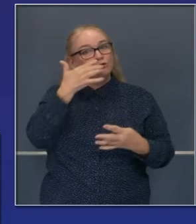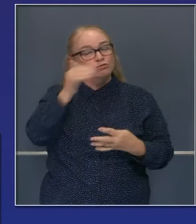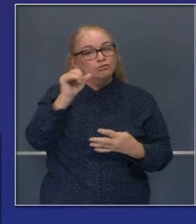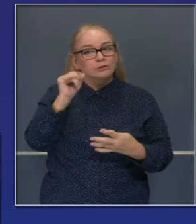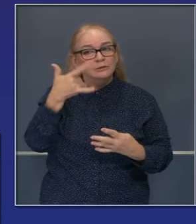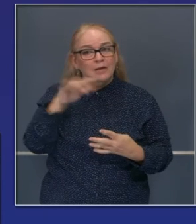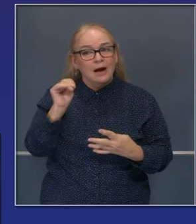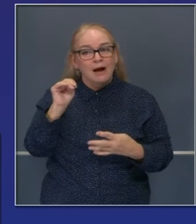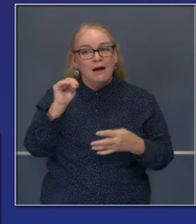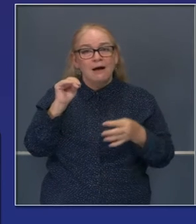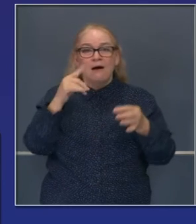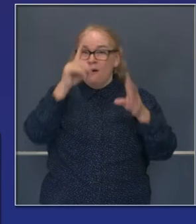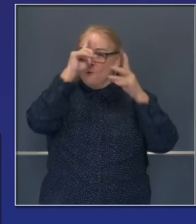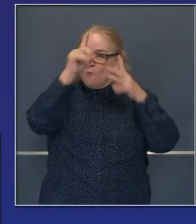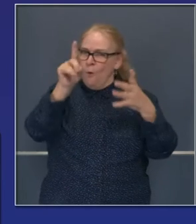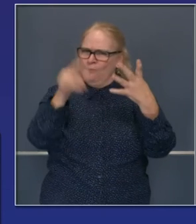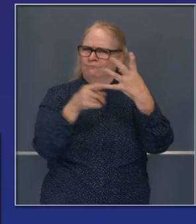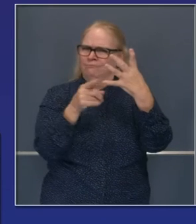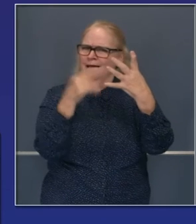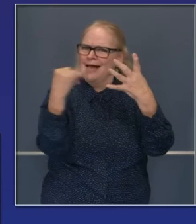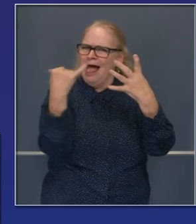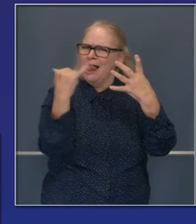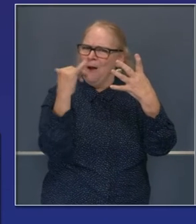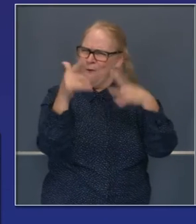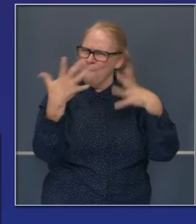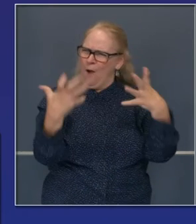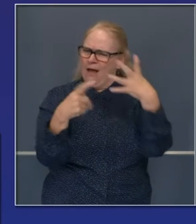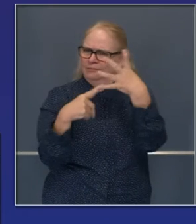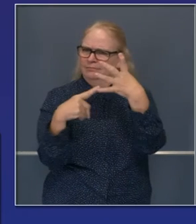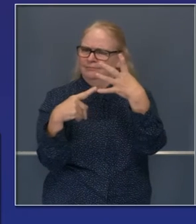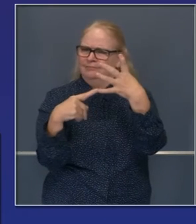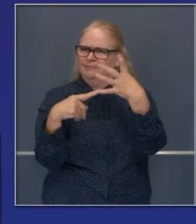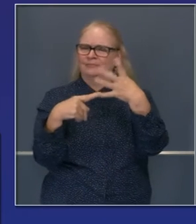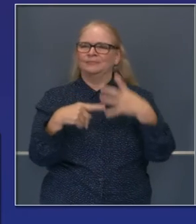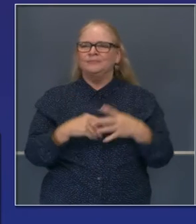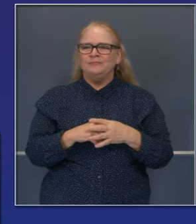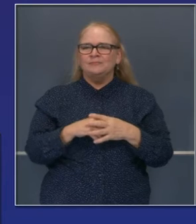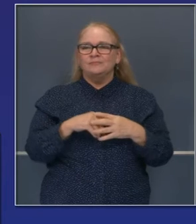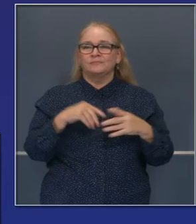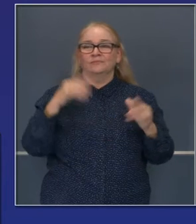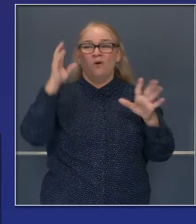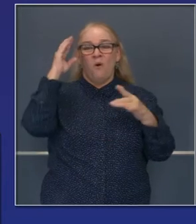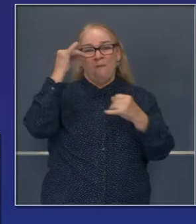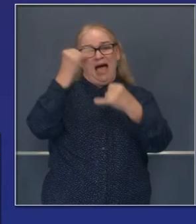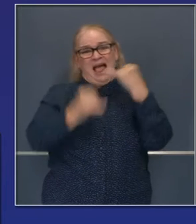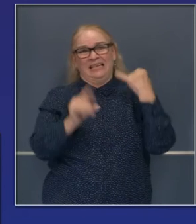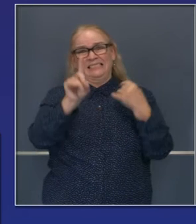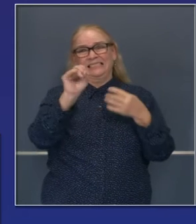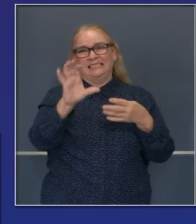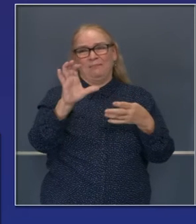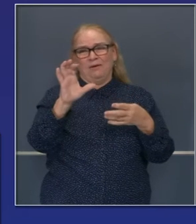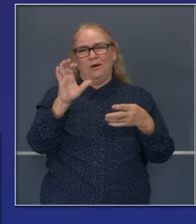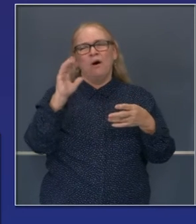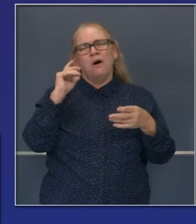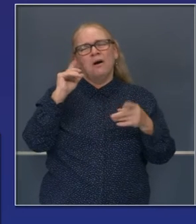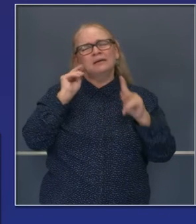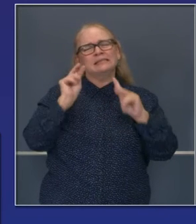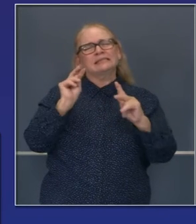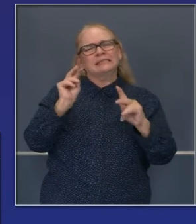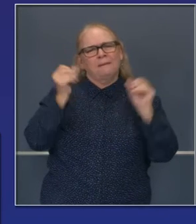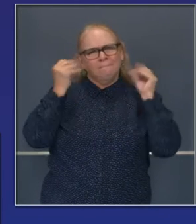saliendo finalmente, llegando a amarillo. Esperamos que puedan llegar todos. Pero para final del año estaremos